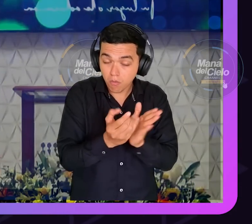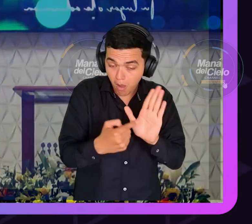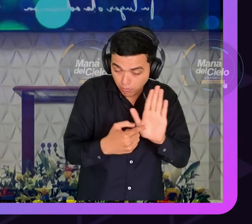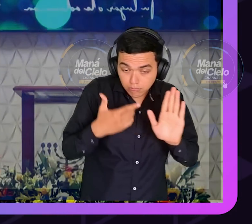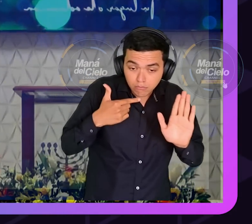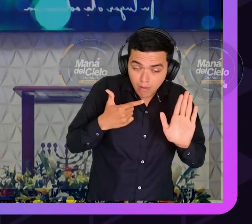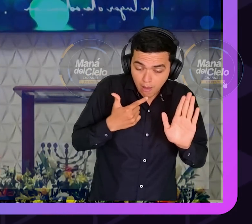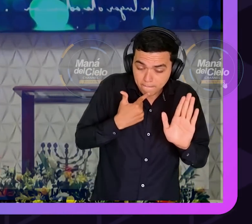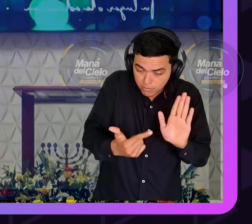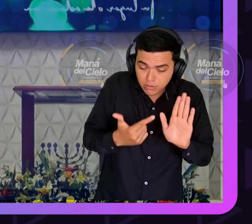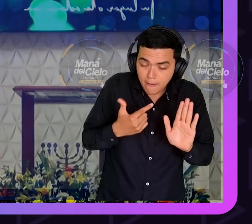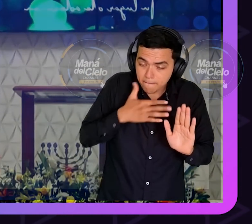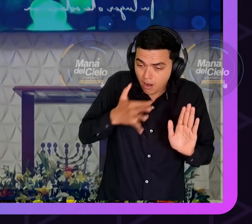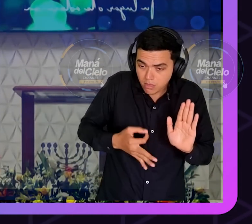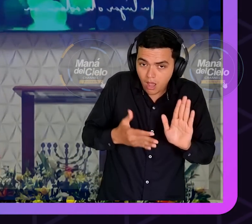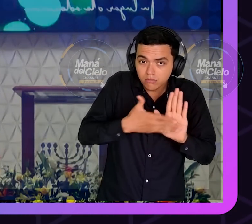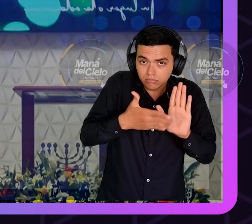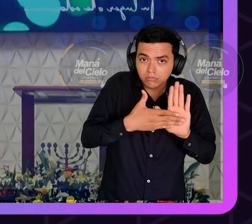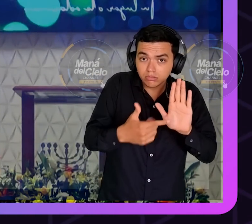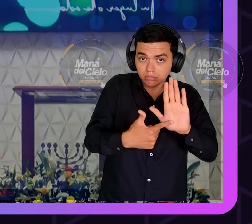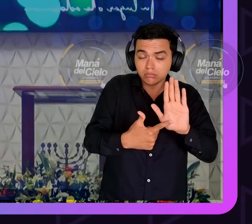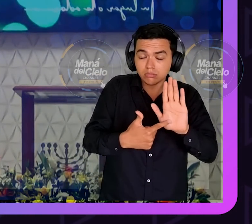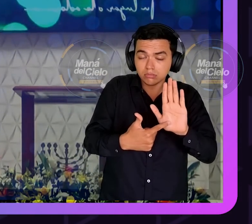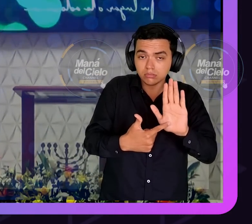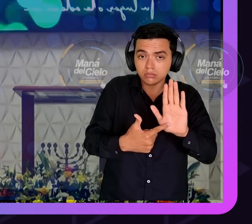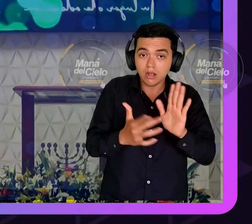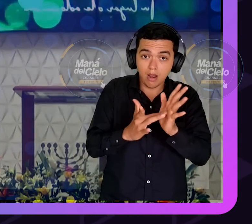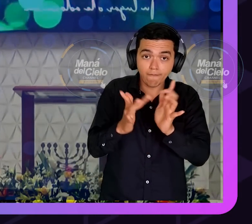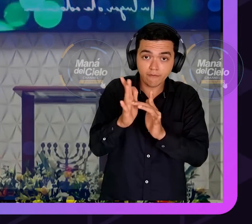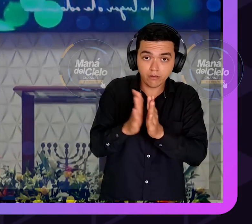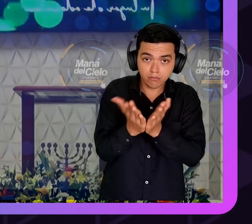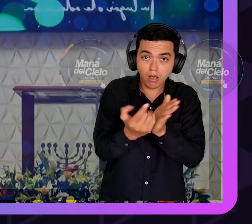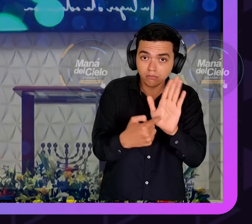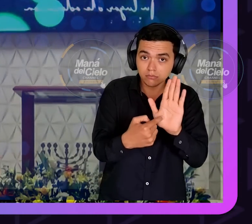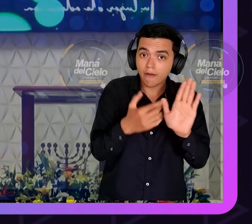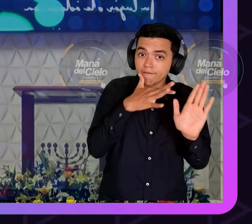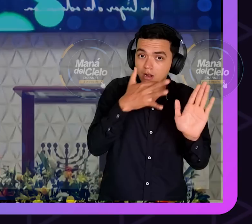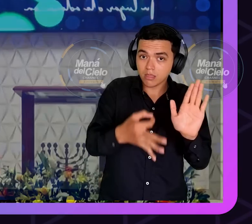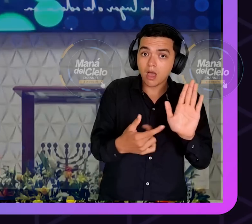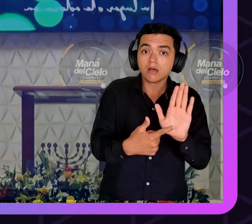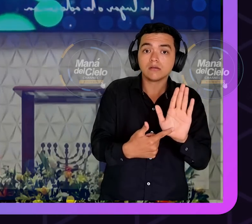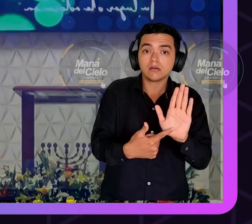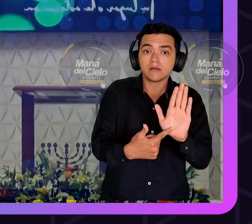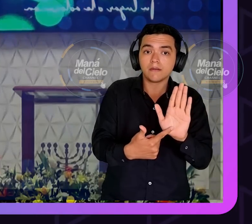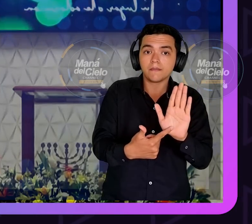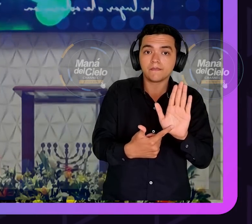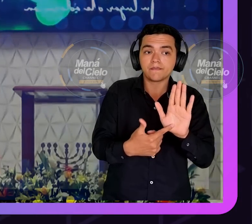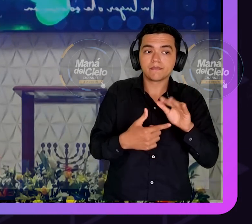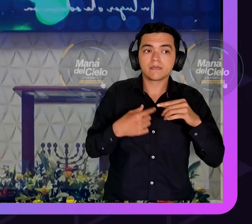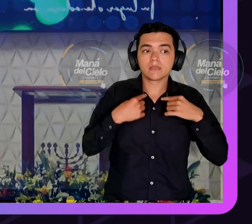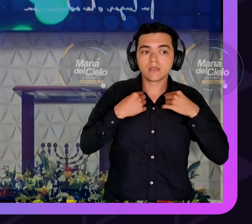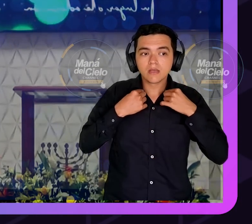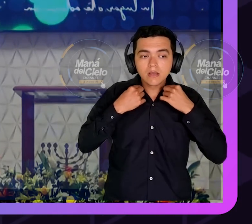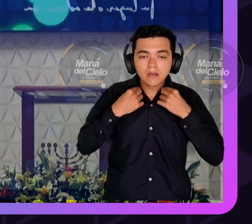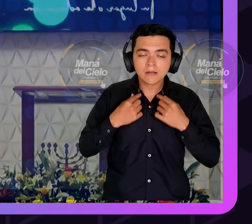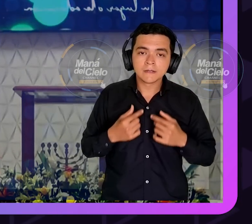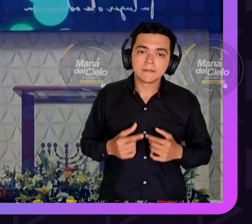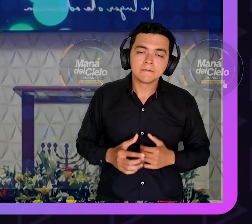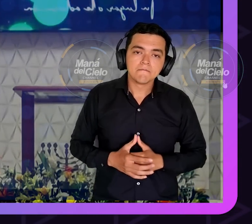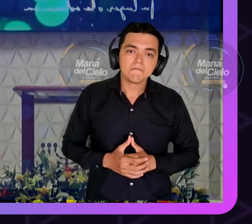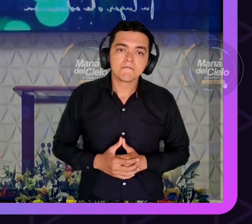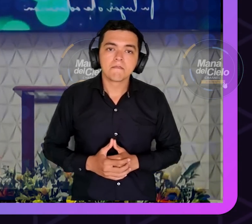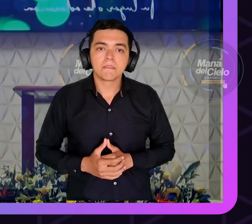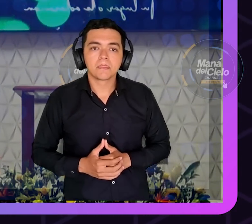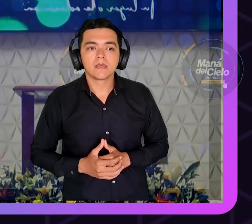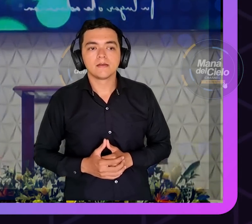tenemos un libro como casi vamos a consultar hay un libro consulta la Biblia no es un libro de consultas